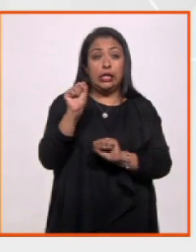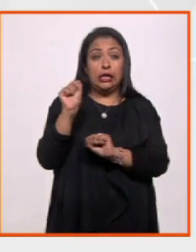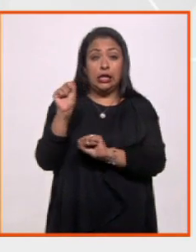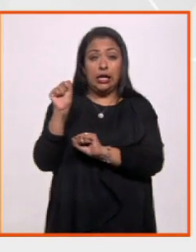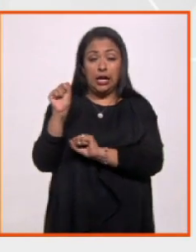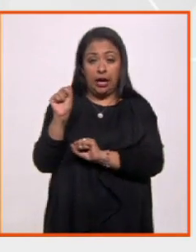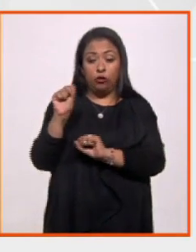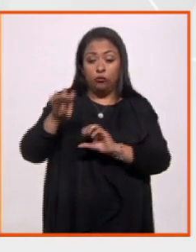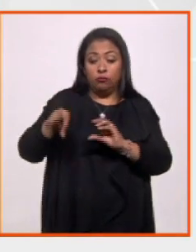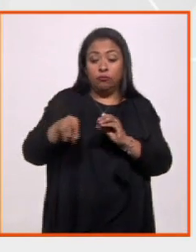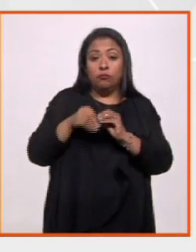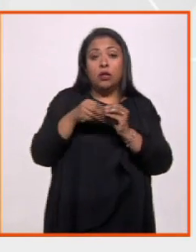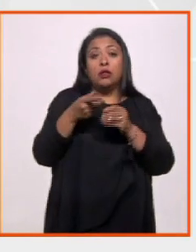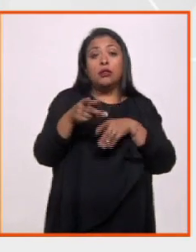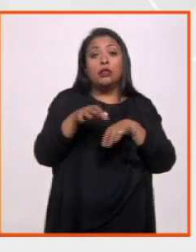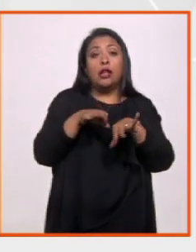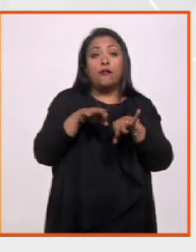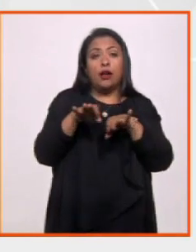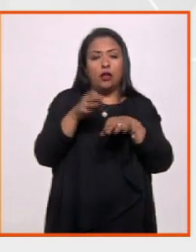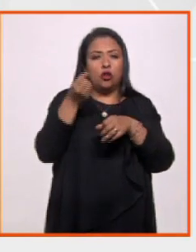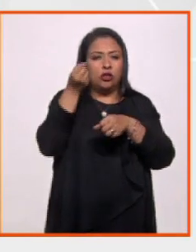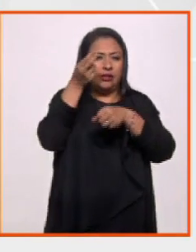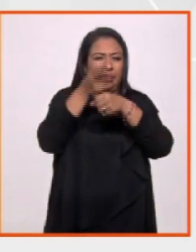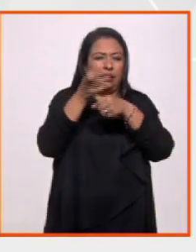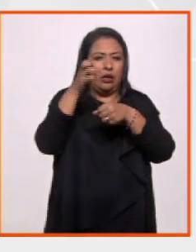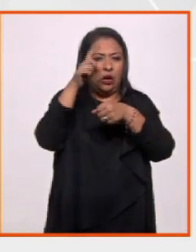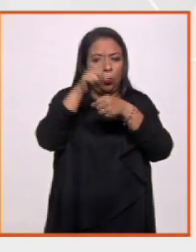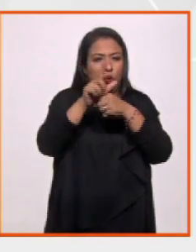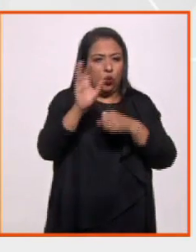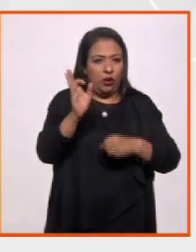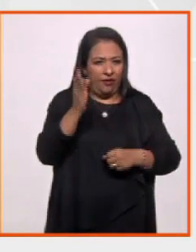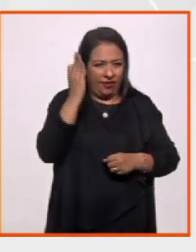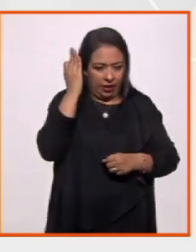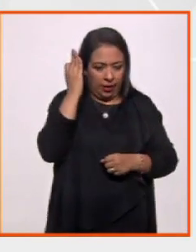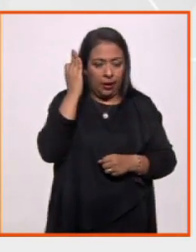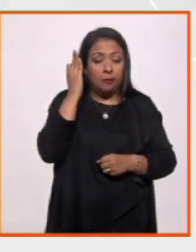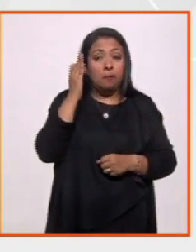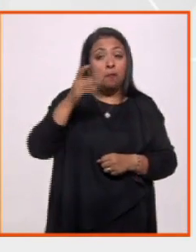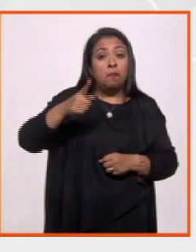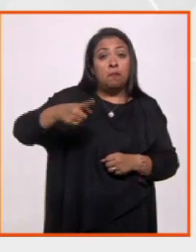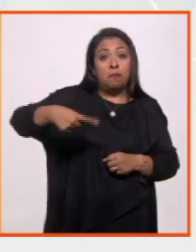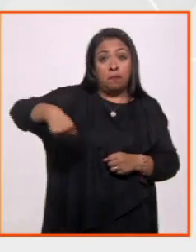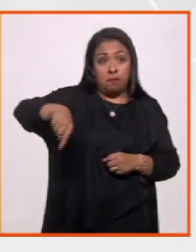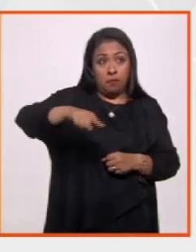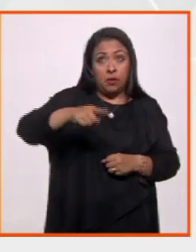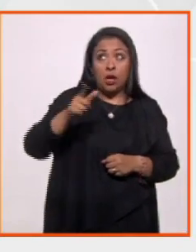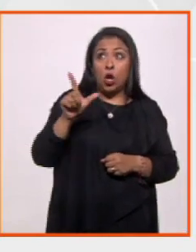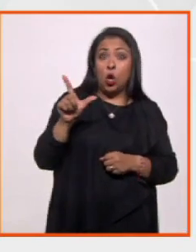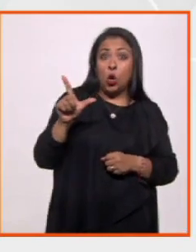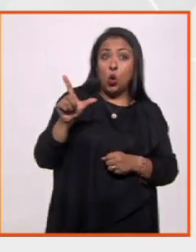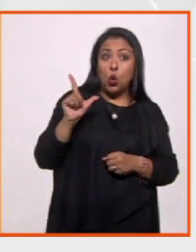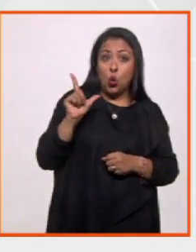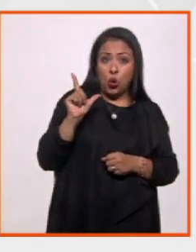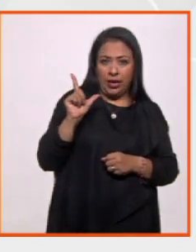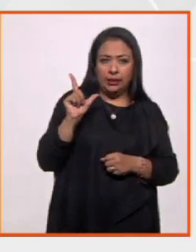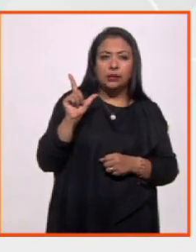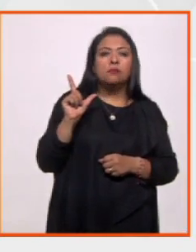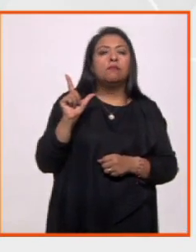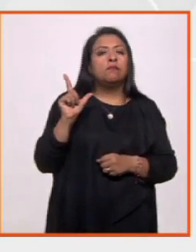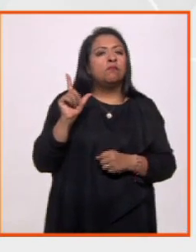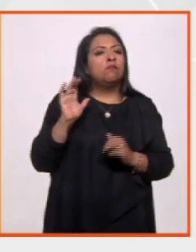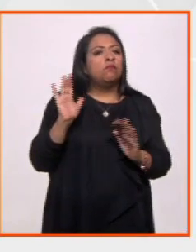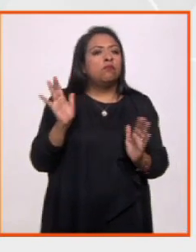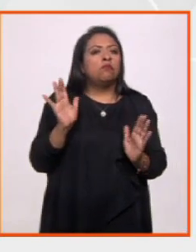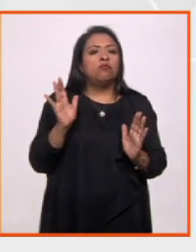que forman parte de los trabajadores de la Secretaría de Cultura Federal, quienes desde el lunes de esta semana han